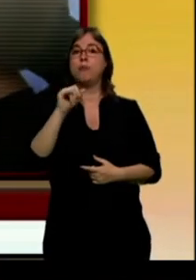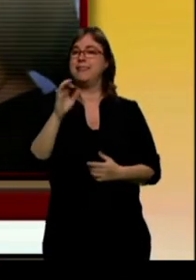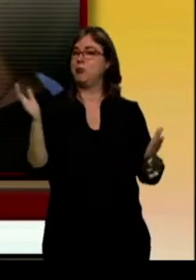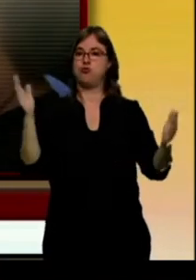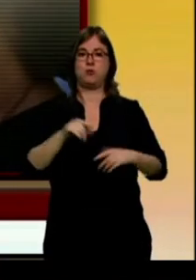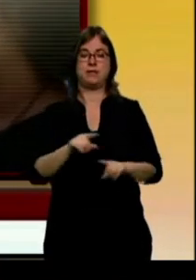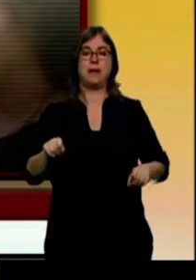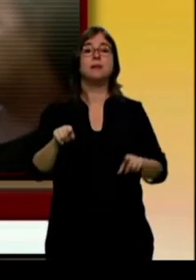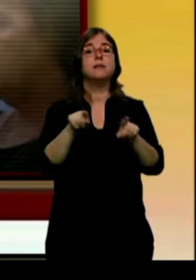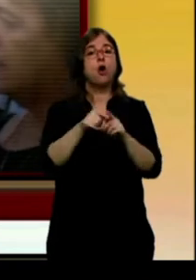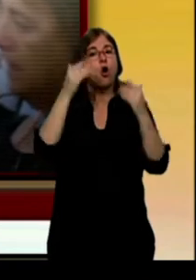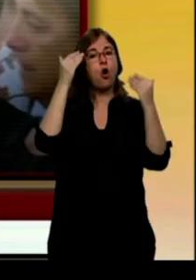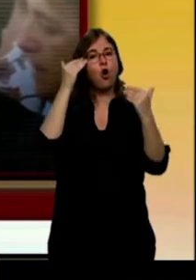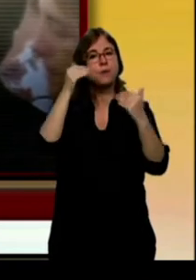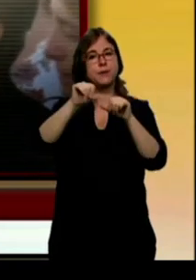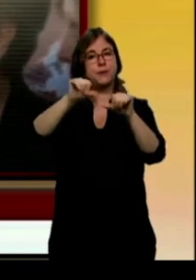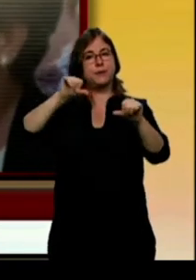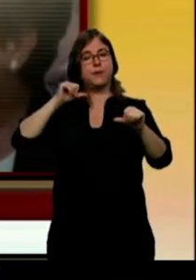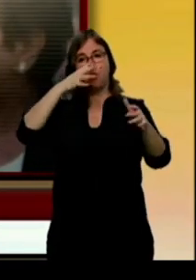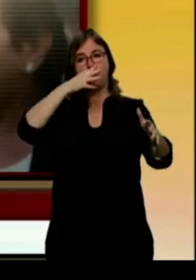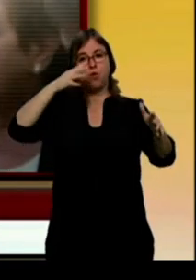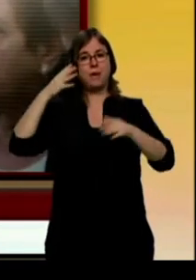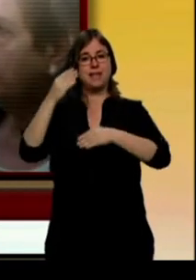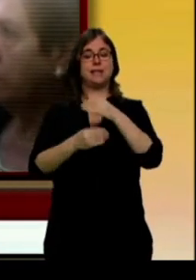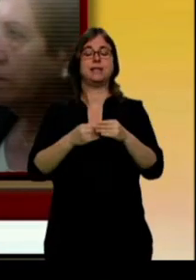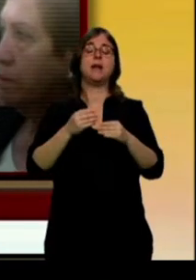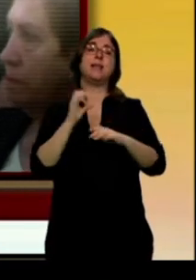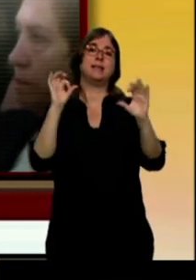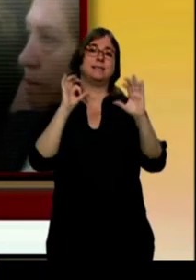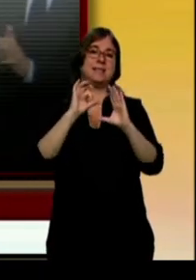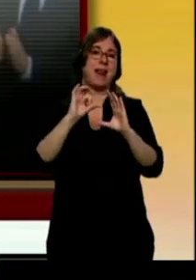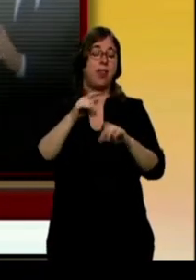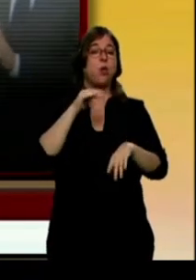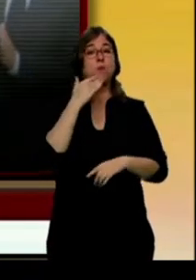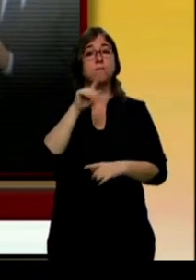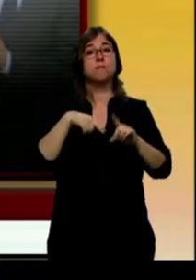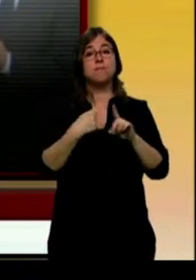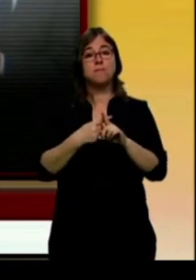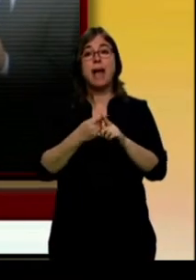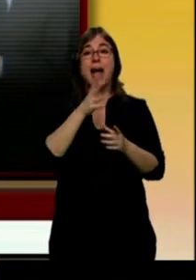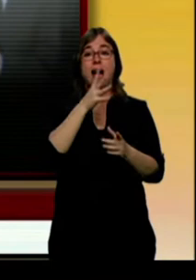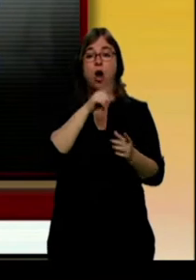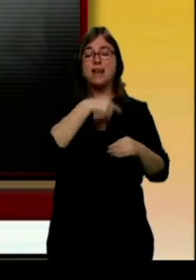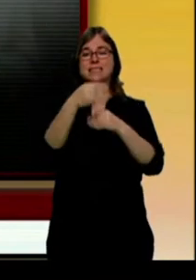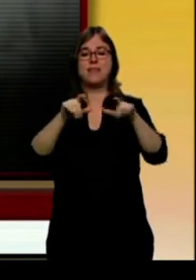viene celebrándose desde hace nueve años en la Cámara Baja. Como novedad, el acto regresa al salón de plenos.